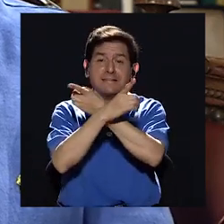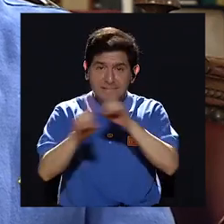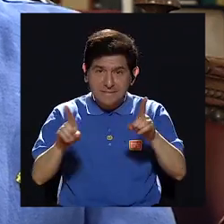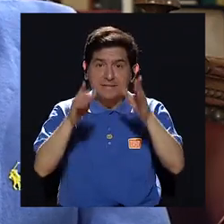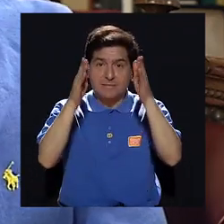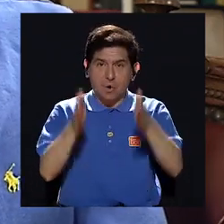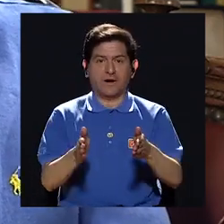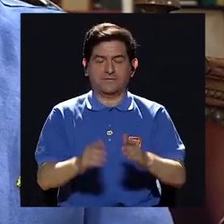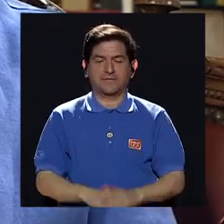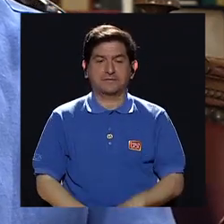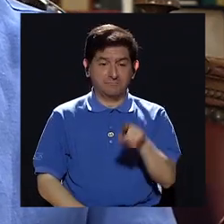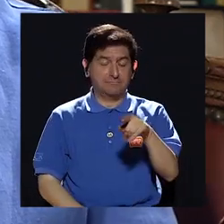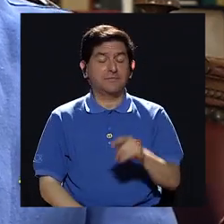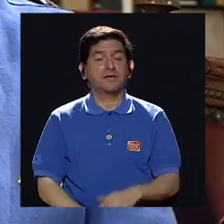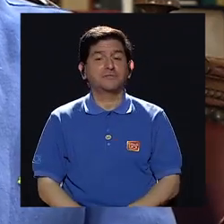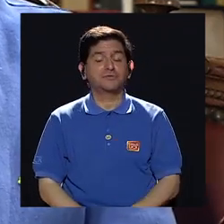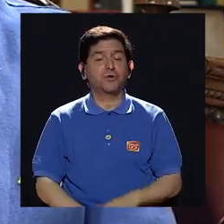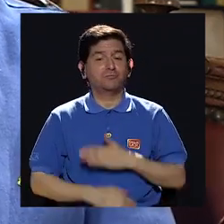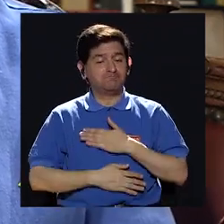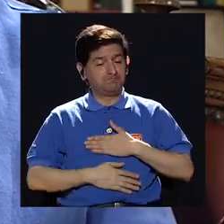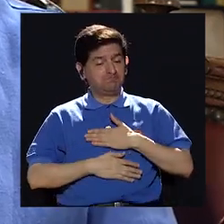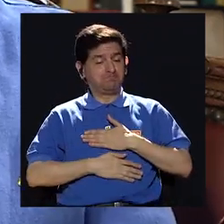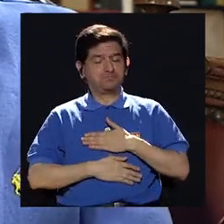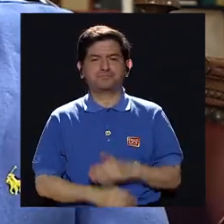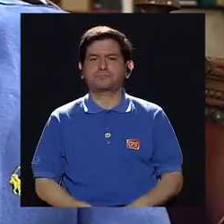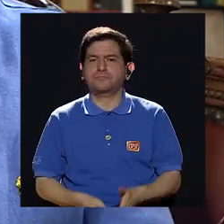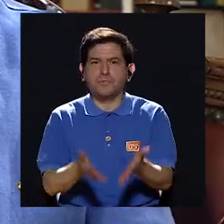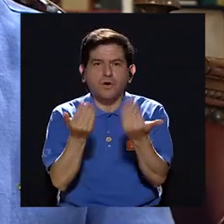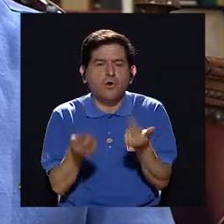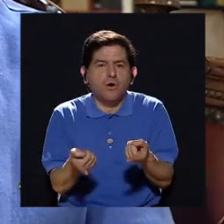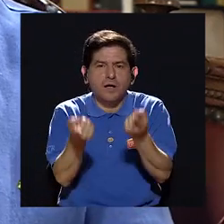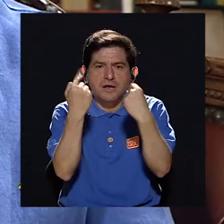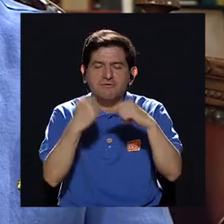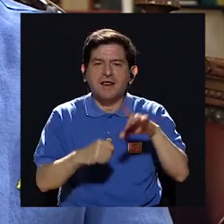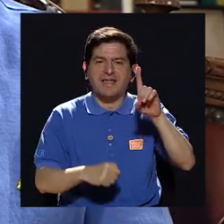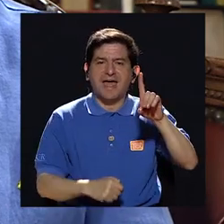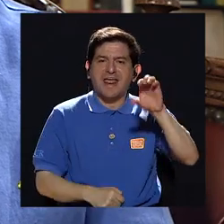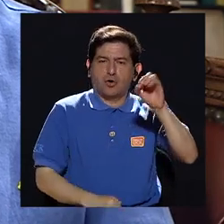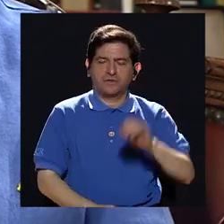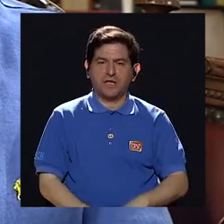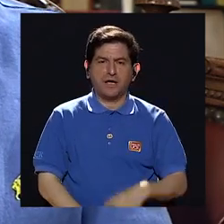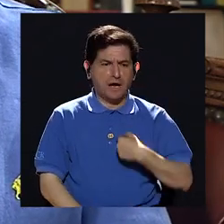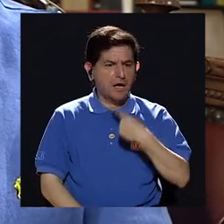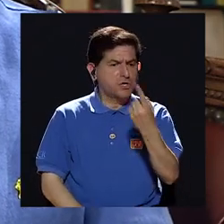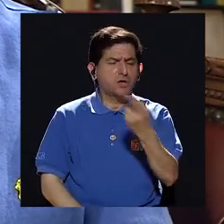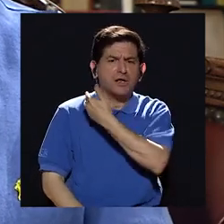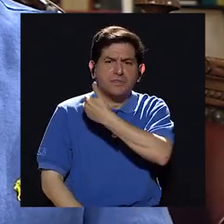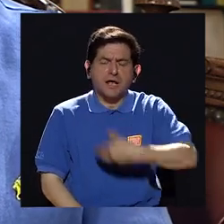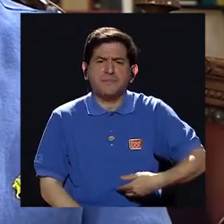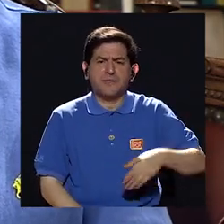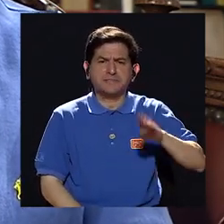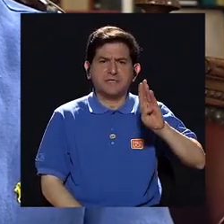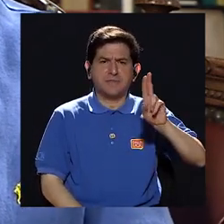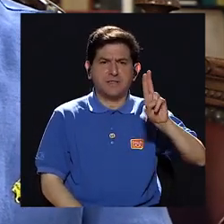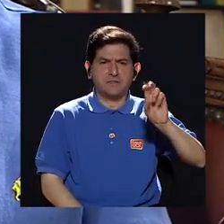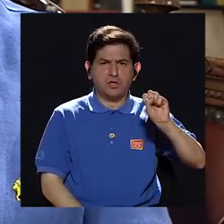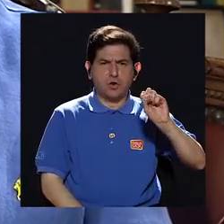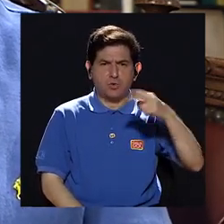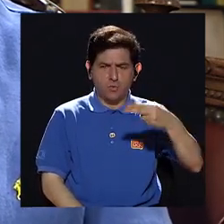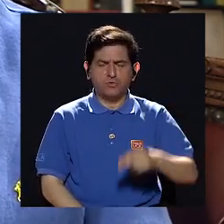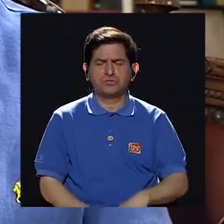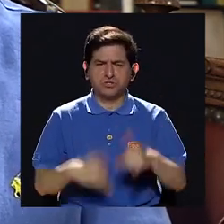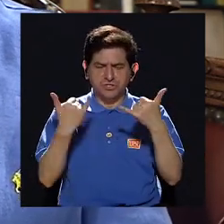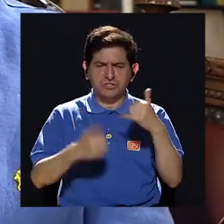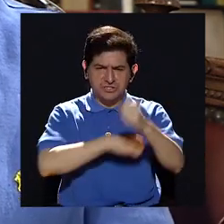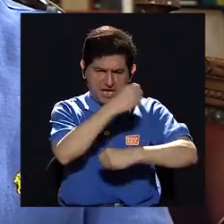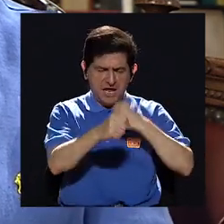y esto es algo divertido no querían que viniera Daniel Ortega y yo le dije al presidente Bush estamos hablando del 89